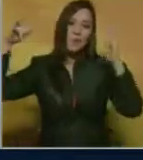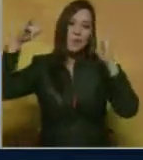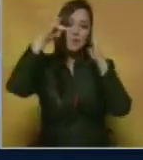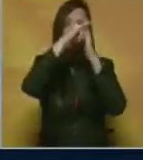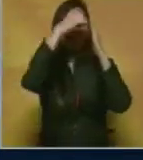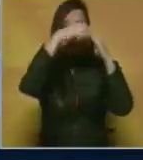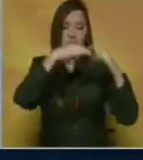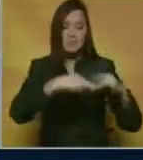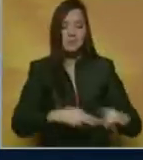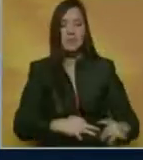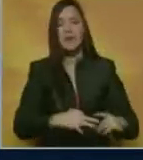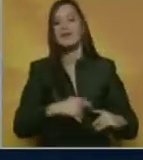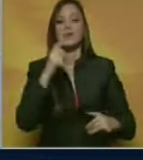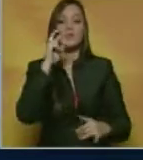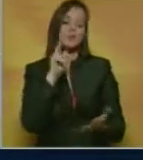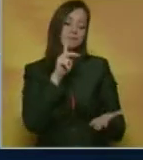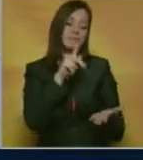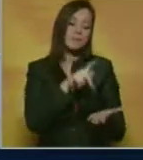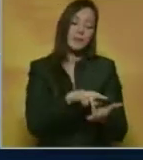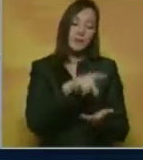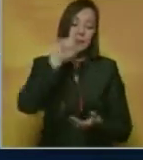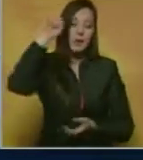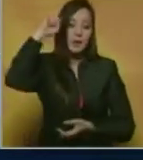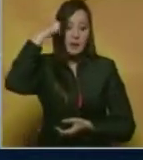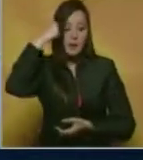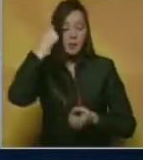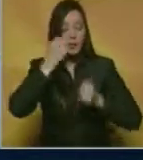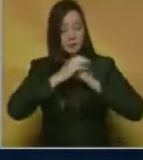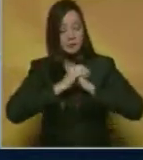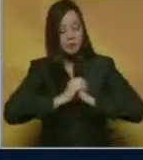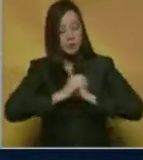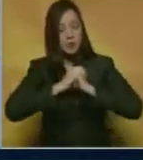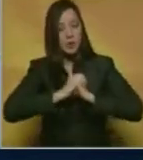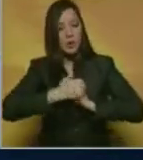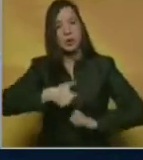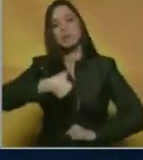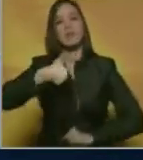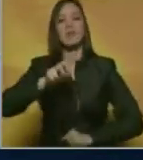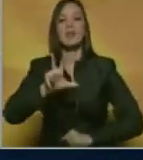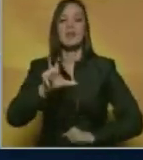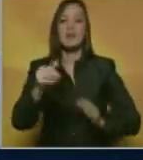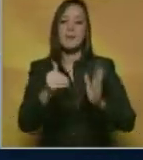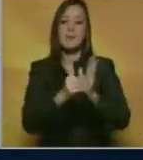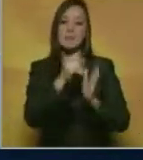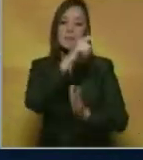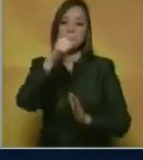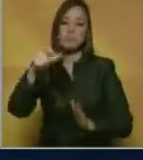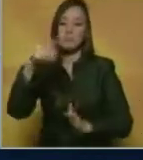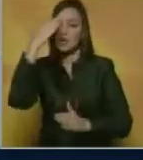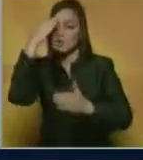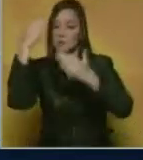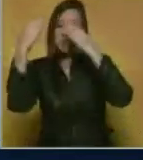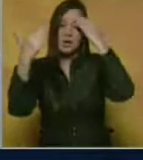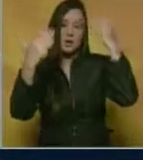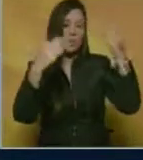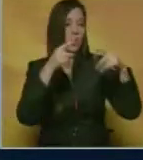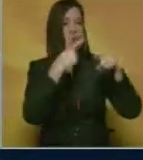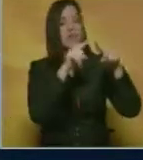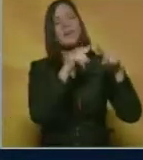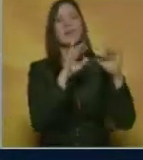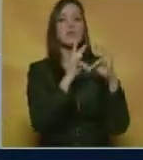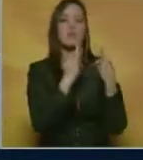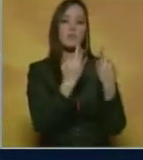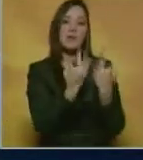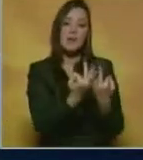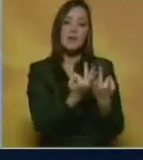Torres Gemelas en 2001. El Santo Padre oró por las más de 13.000 víctimas y saludó a varios familiares de las personas que